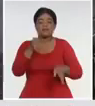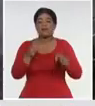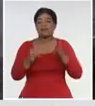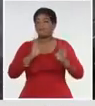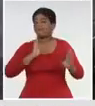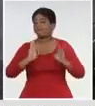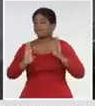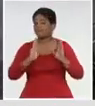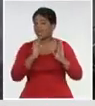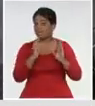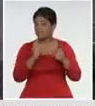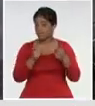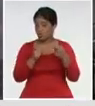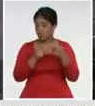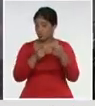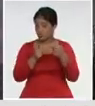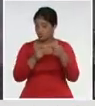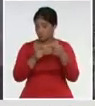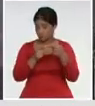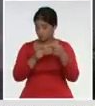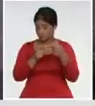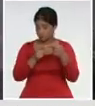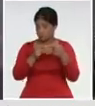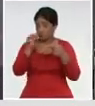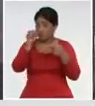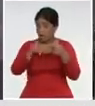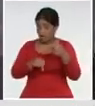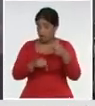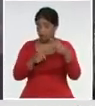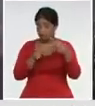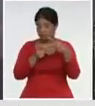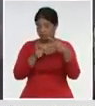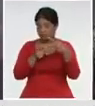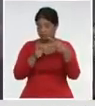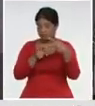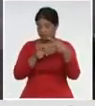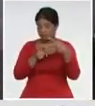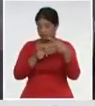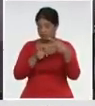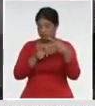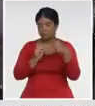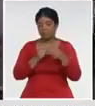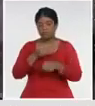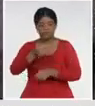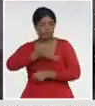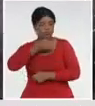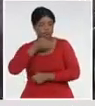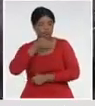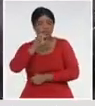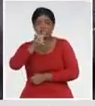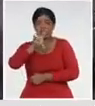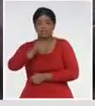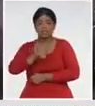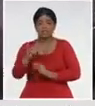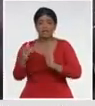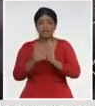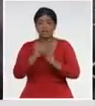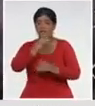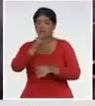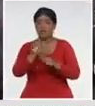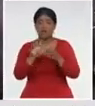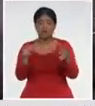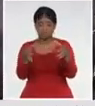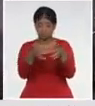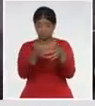de este candidato vacunal. Para que se tenga una idea, más de 30.000 voluntarios ya recibieron la primera dosis de este